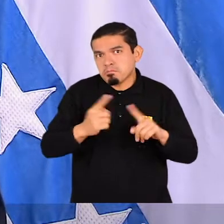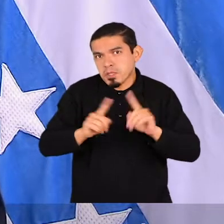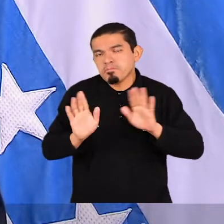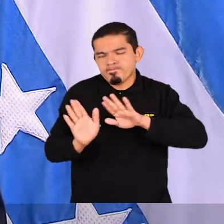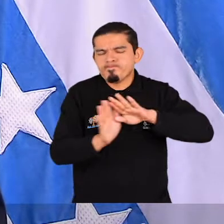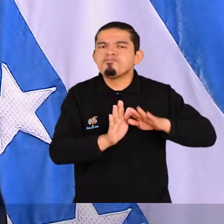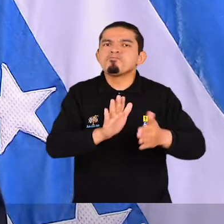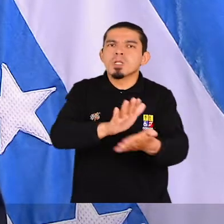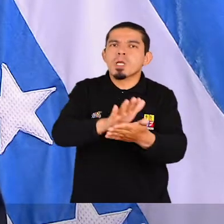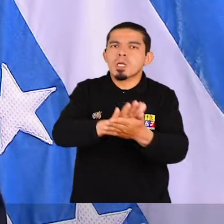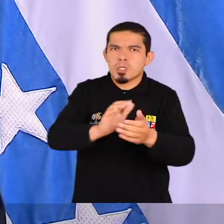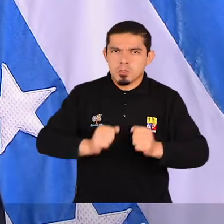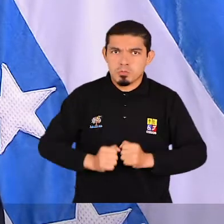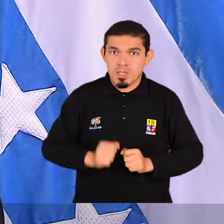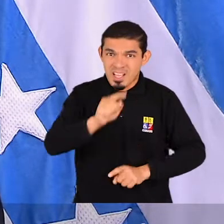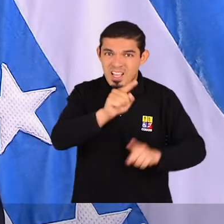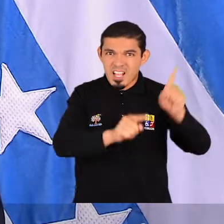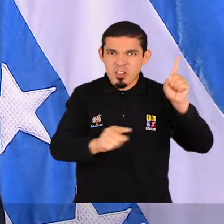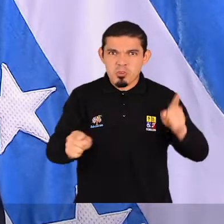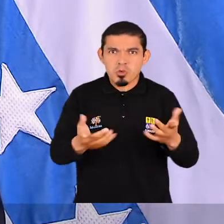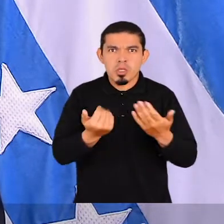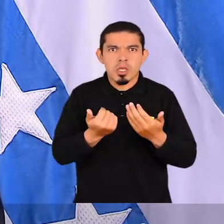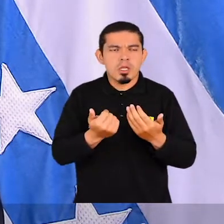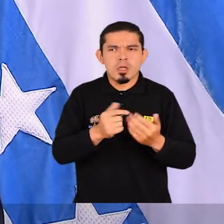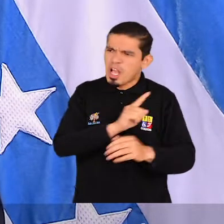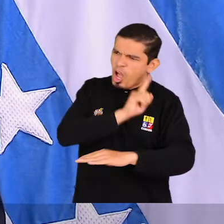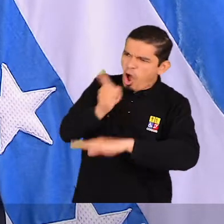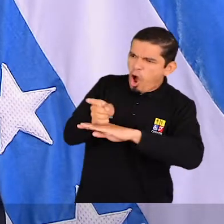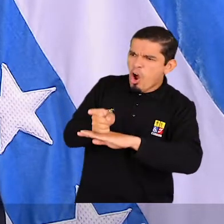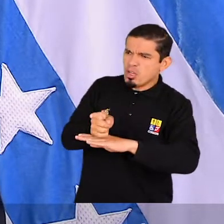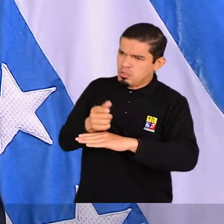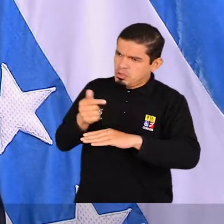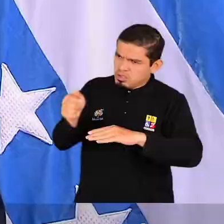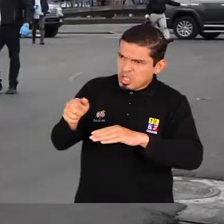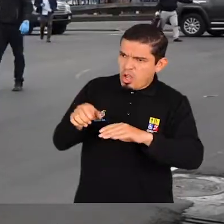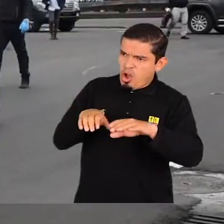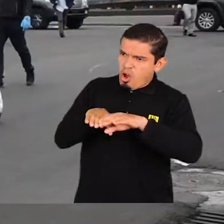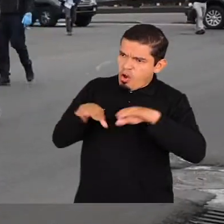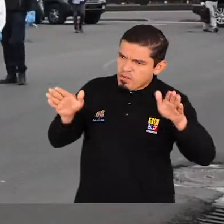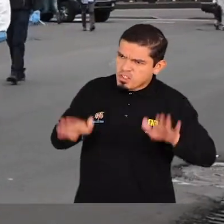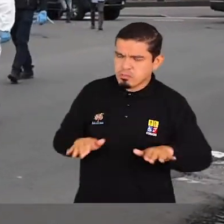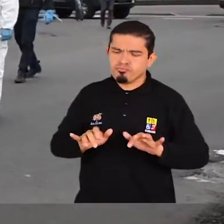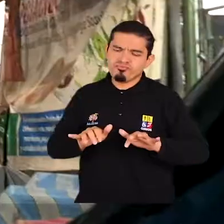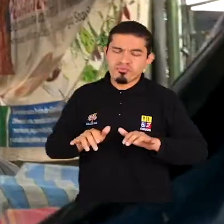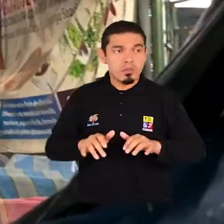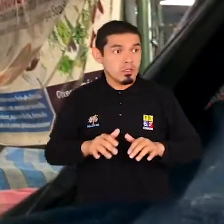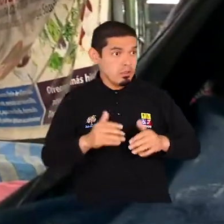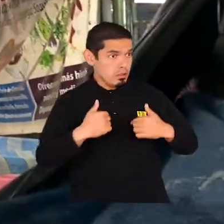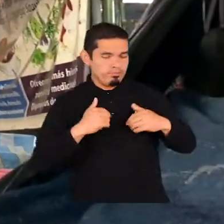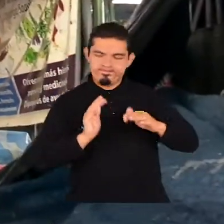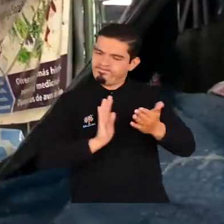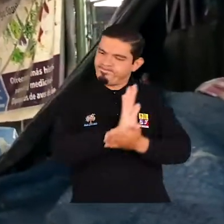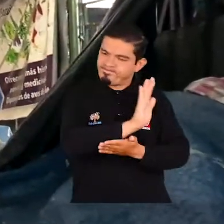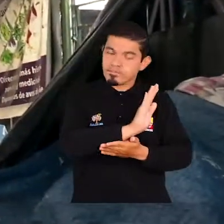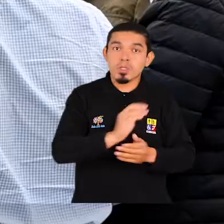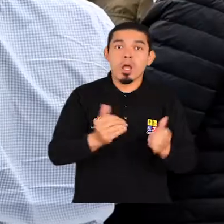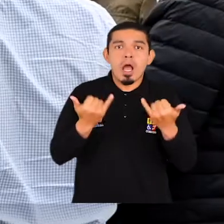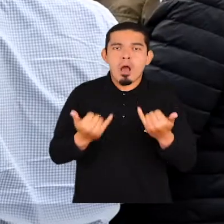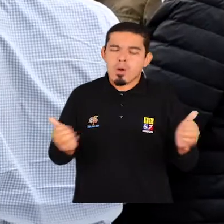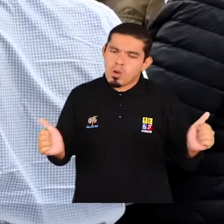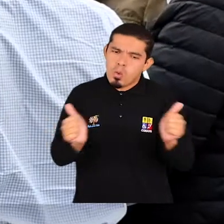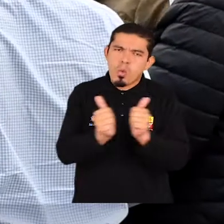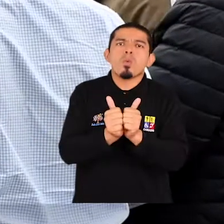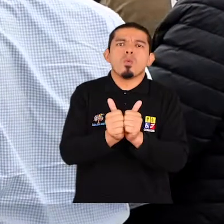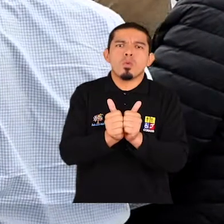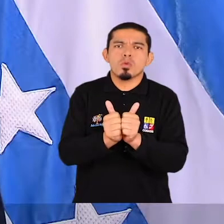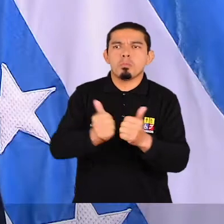se preocupen. A aquellos que quieren verme detrás de un escritorio no les vamos a hacer caso. Ahora más que nunca es el momento de unirnos y dejar